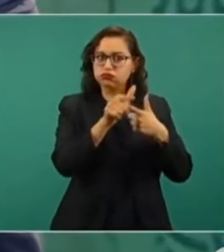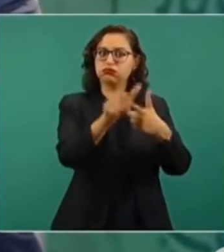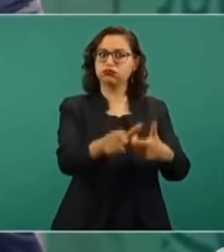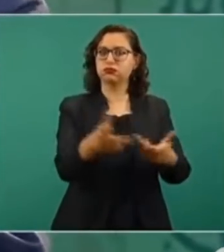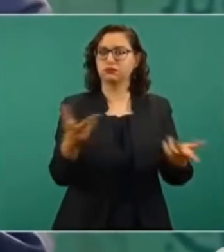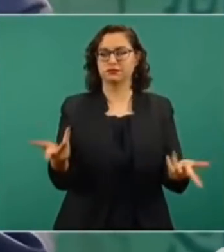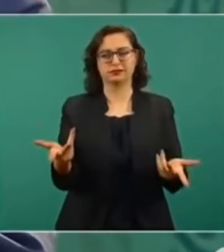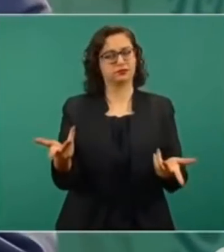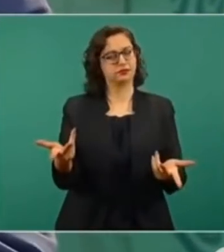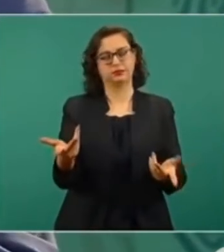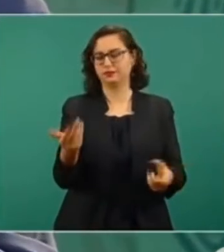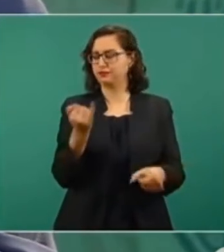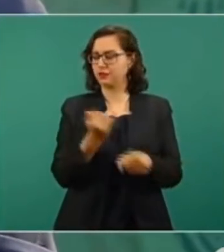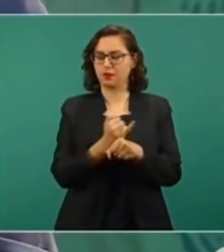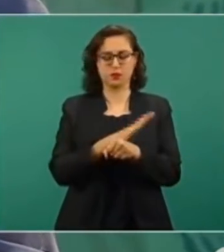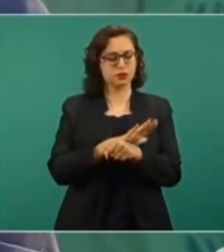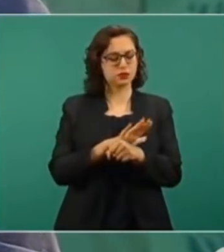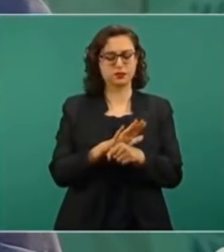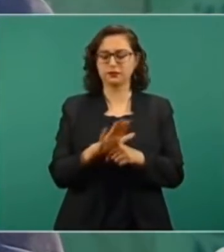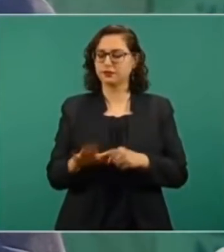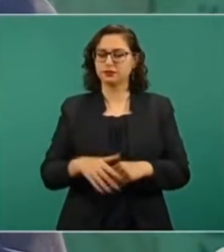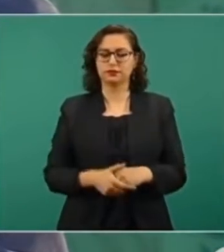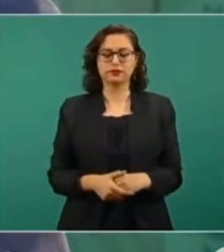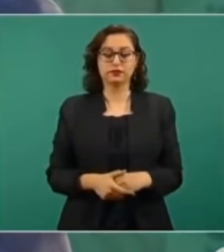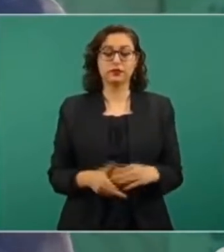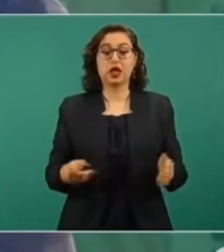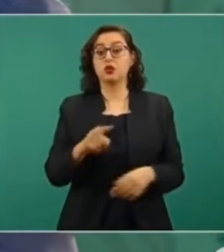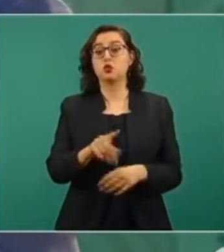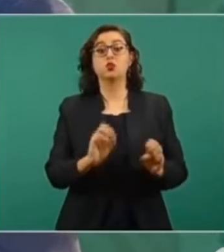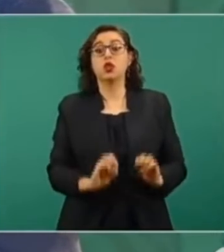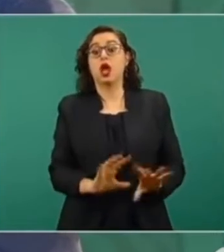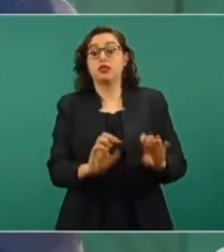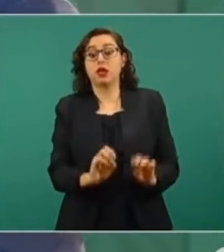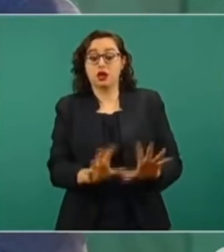Ya se acabó aquello de que no se puede tocar al intocable.